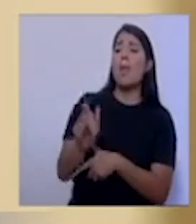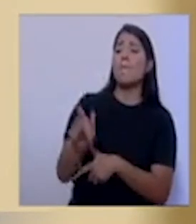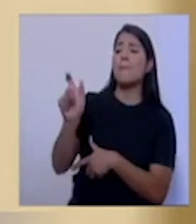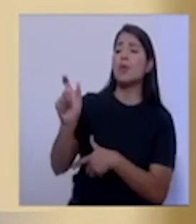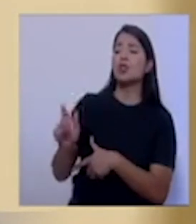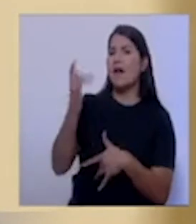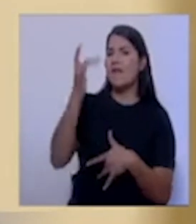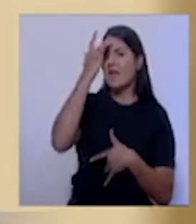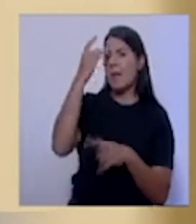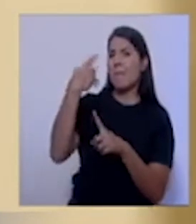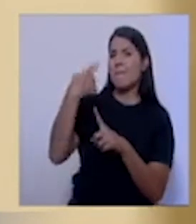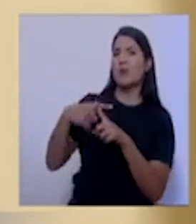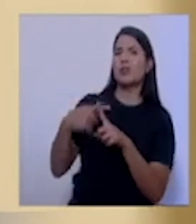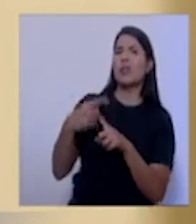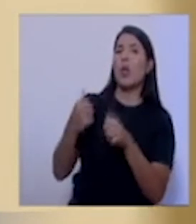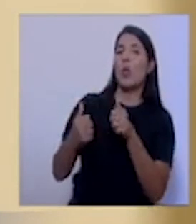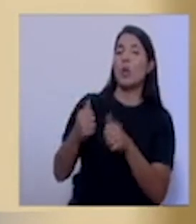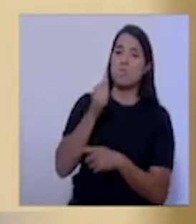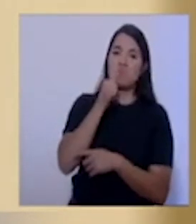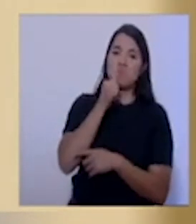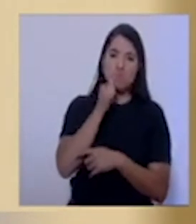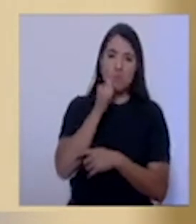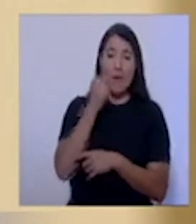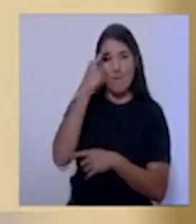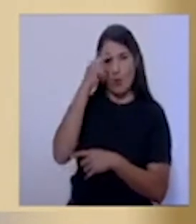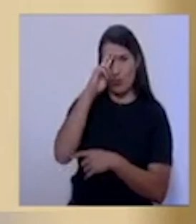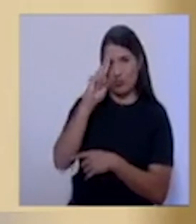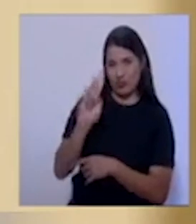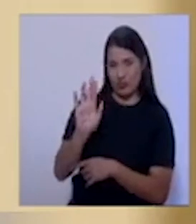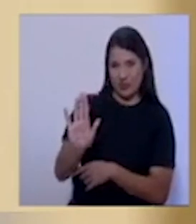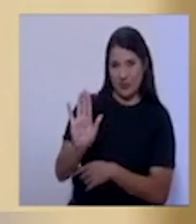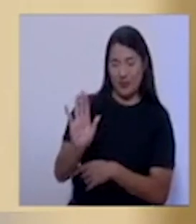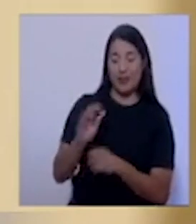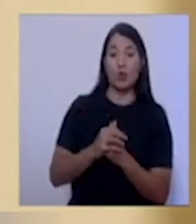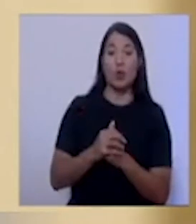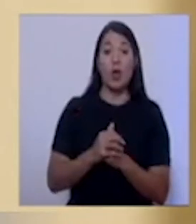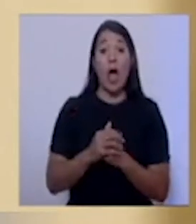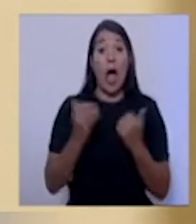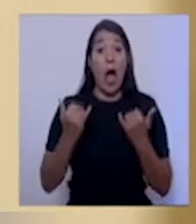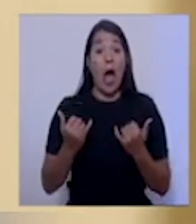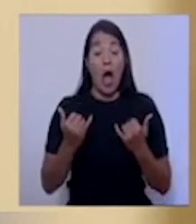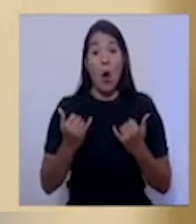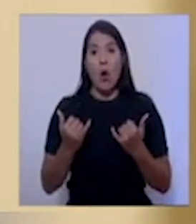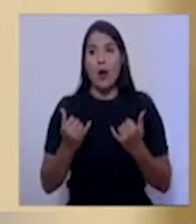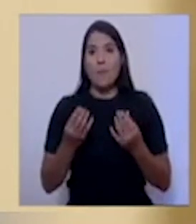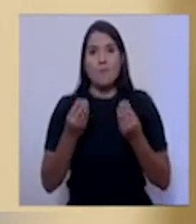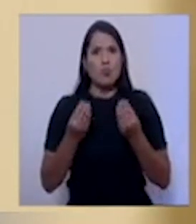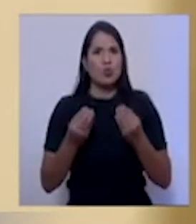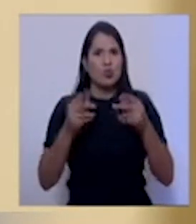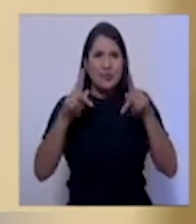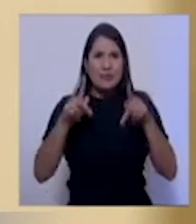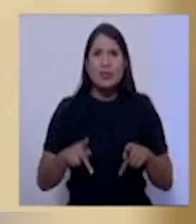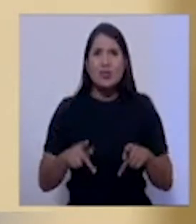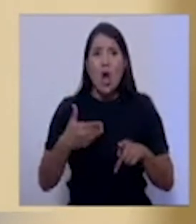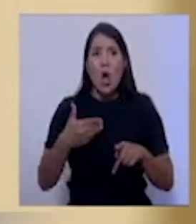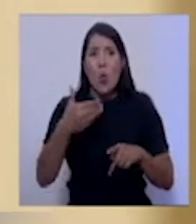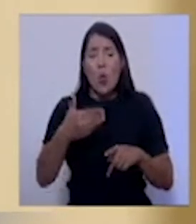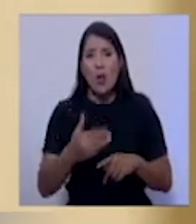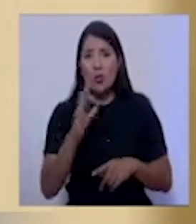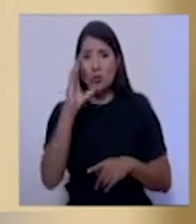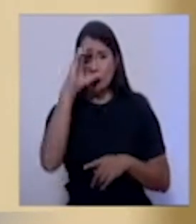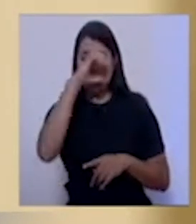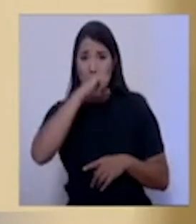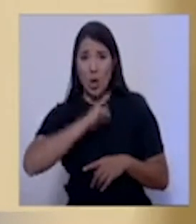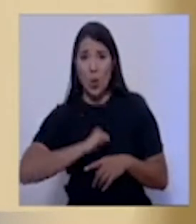esta emergencia, incluso en algunos territorios, tuvimos reacciones negativas de la población que